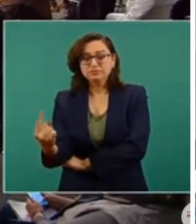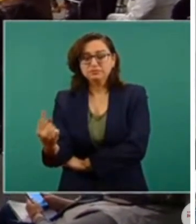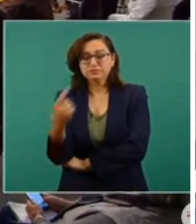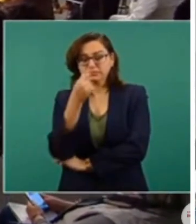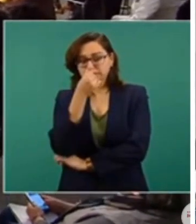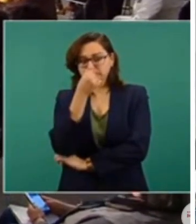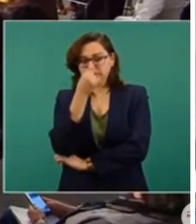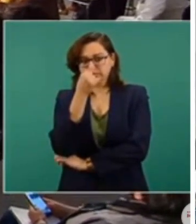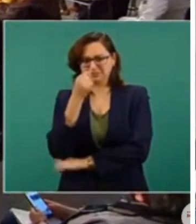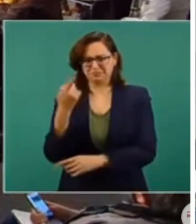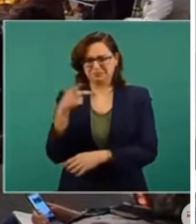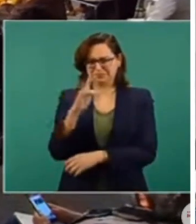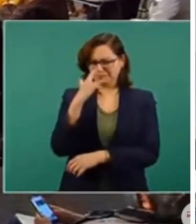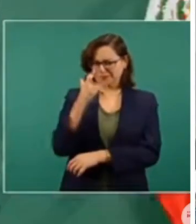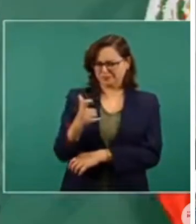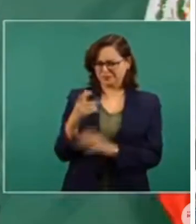hasta con